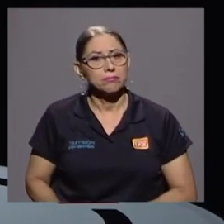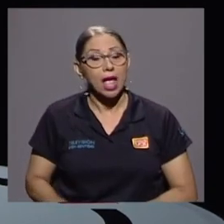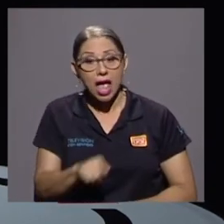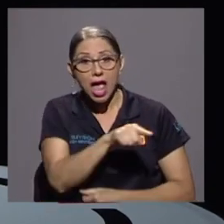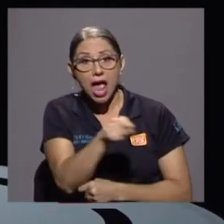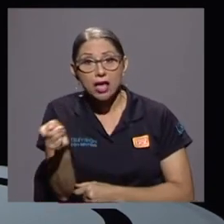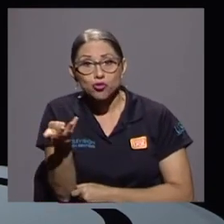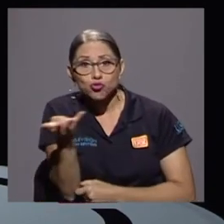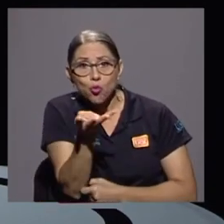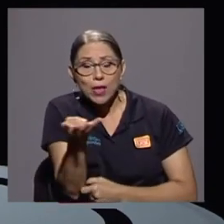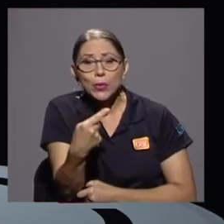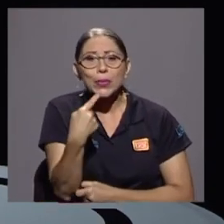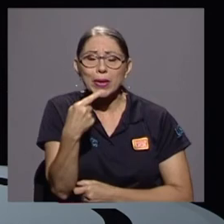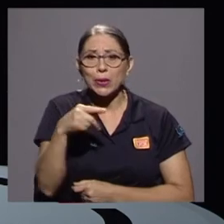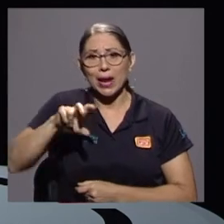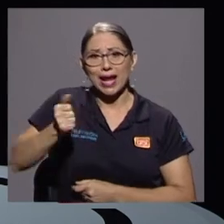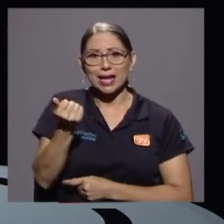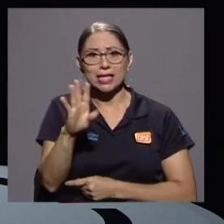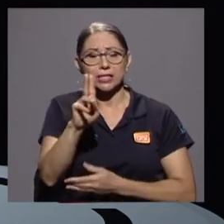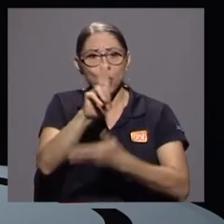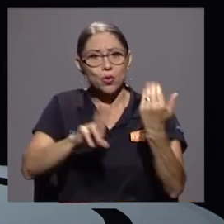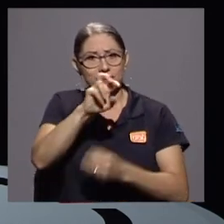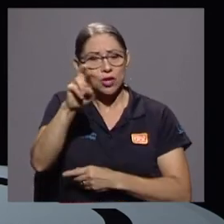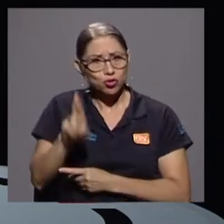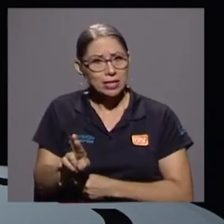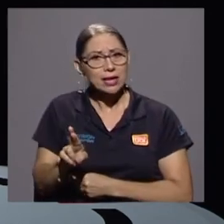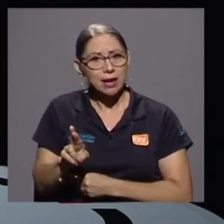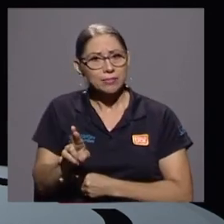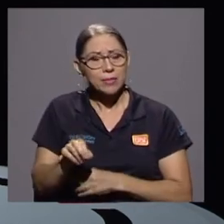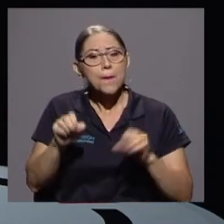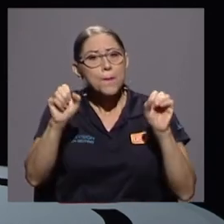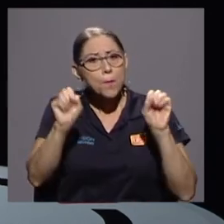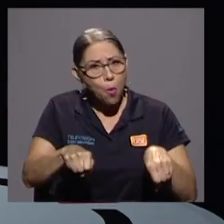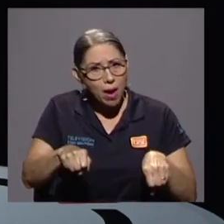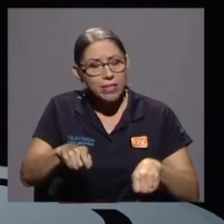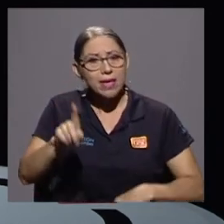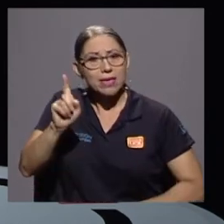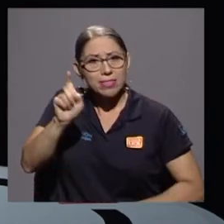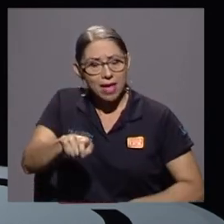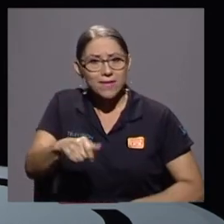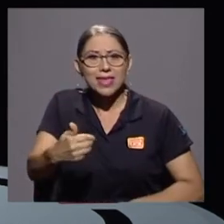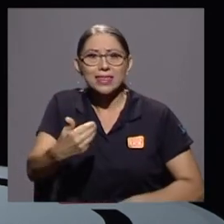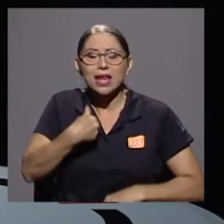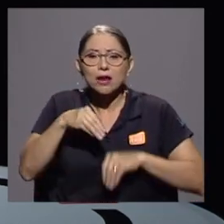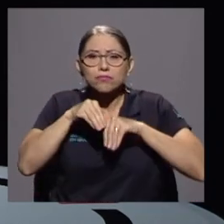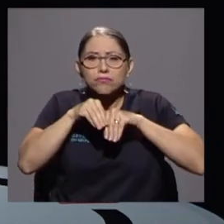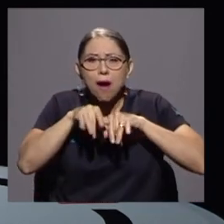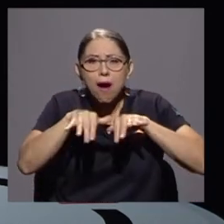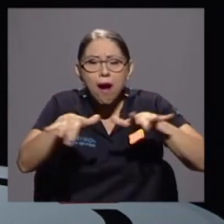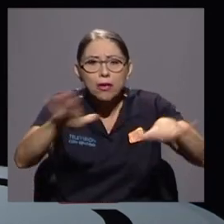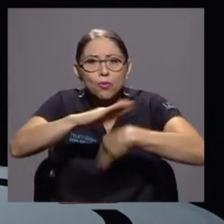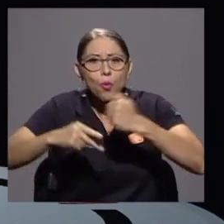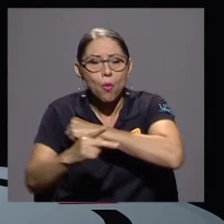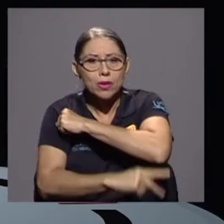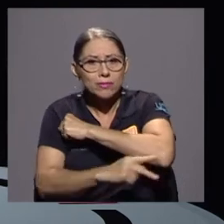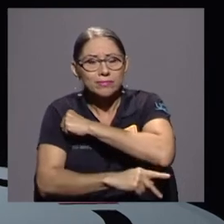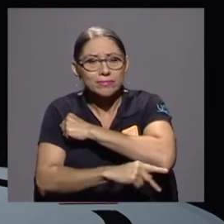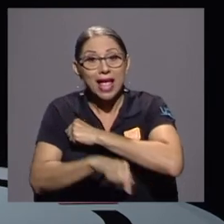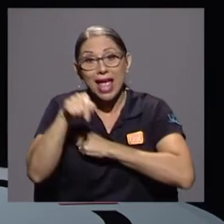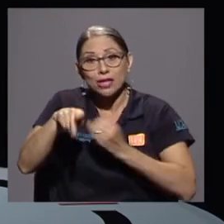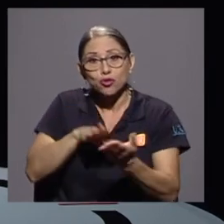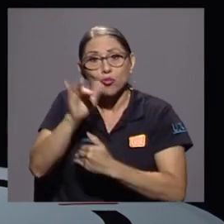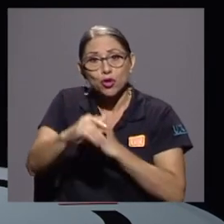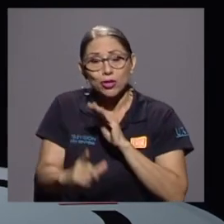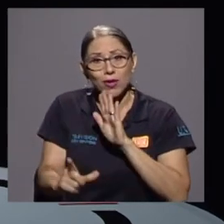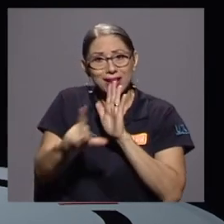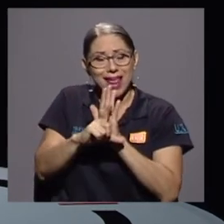coincidieron en que el Canal 15 Universidad de Costa Rica puede y debe tener una cobertura hasta todo el territorio nacional. Este es un proyecto